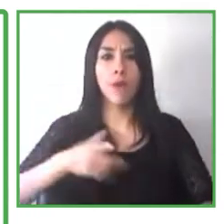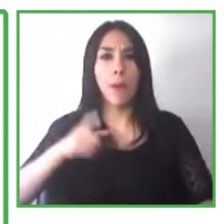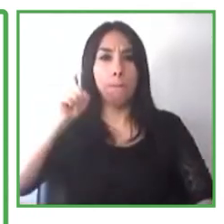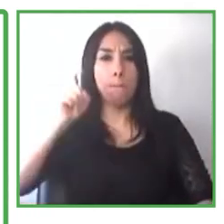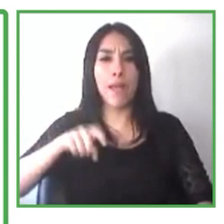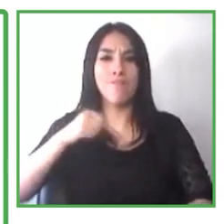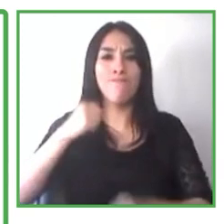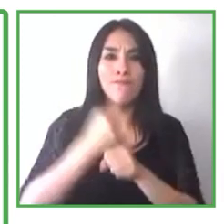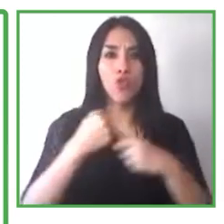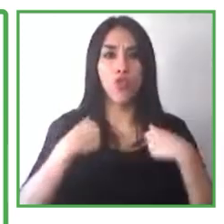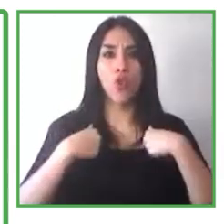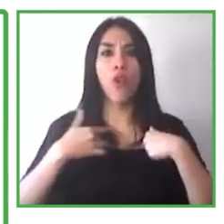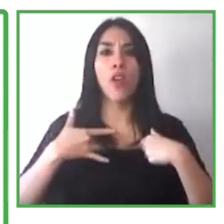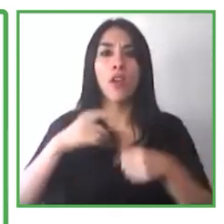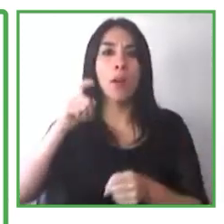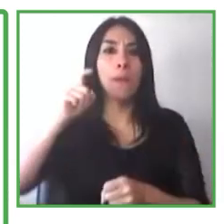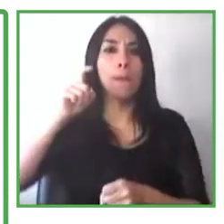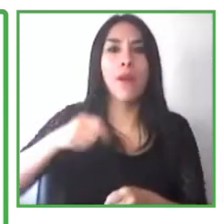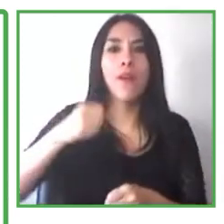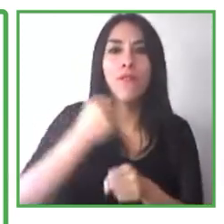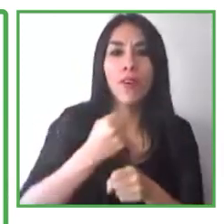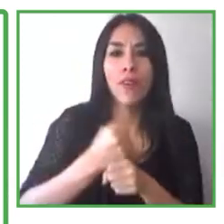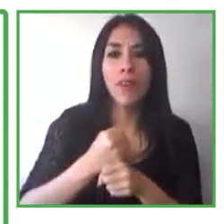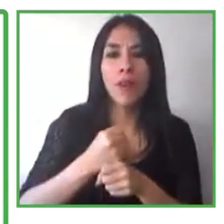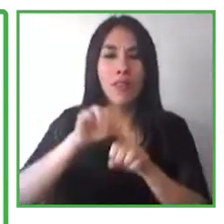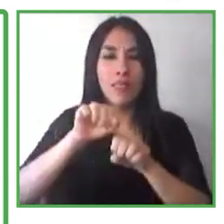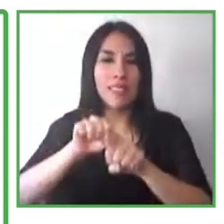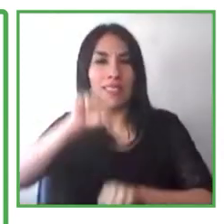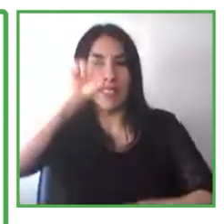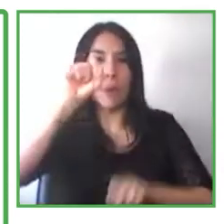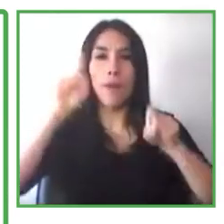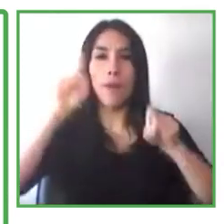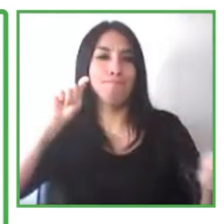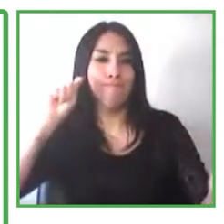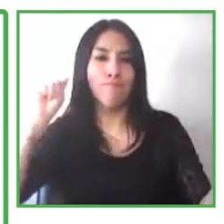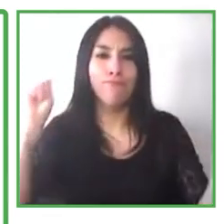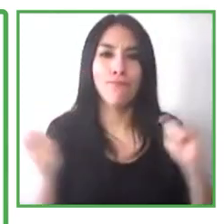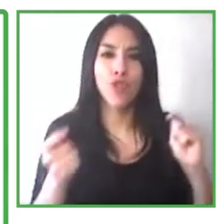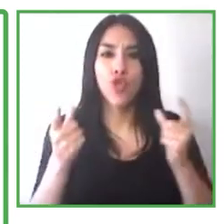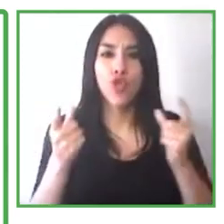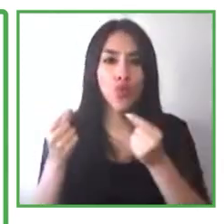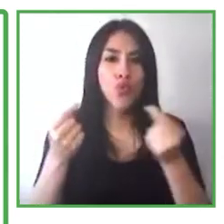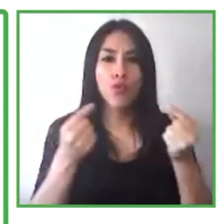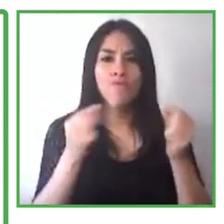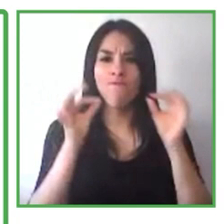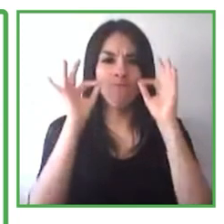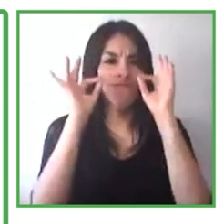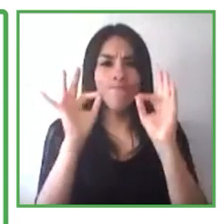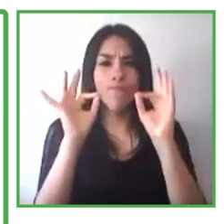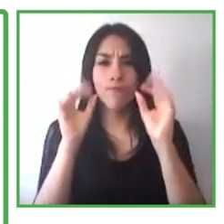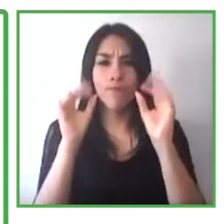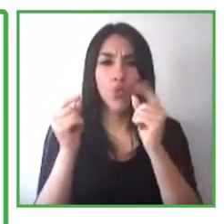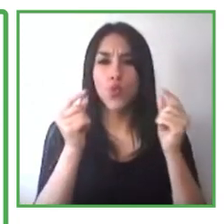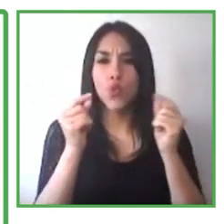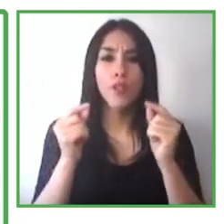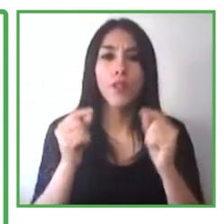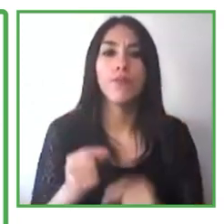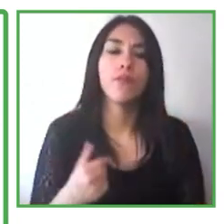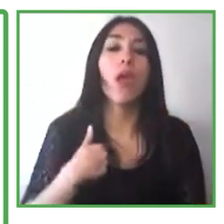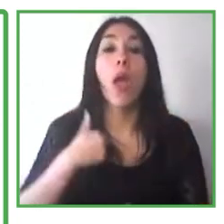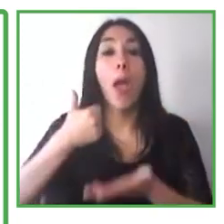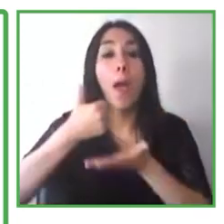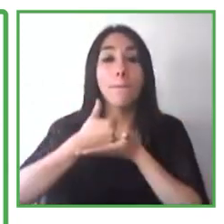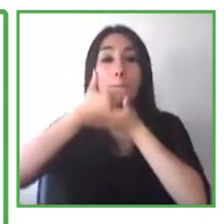que crea las habilidades técnicas, además de ayudar a las personas con discapacidades a desarrollar las habilidades blandas y